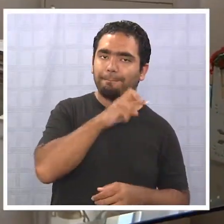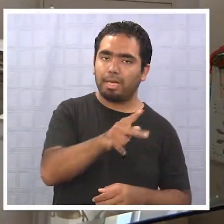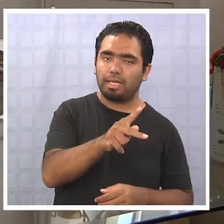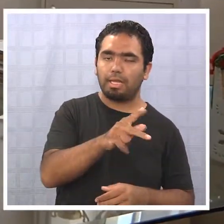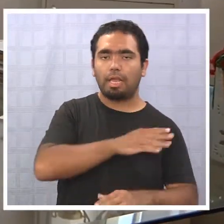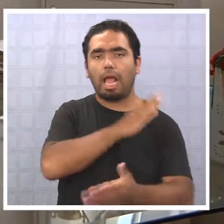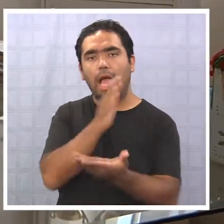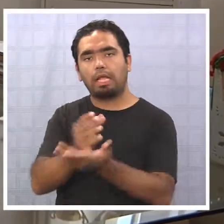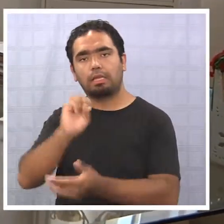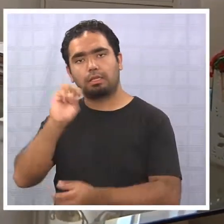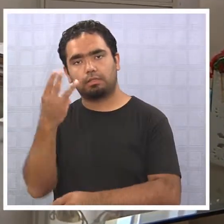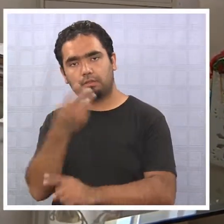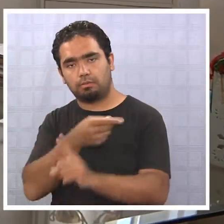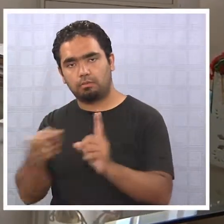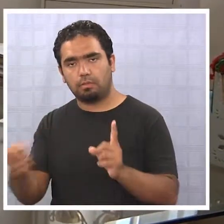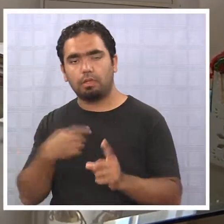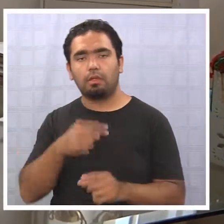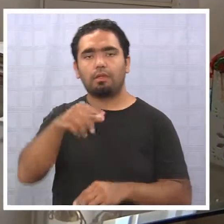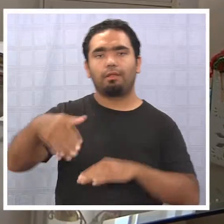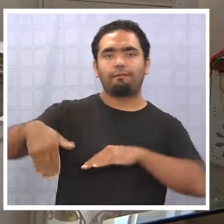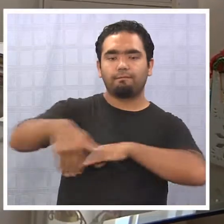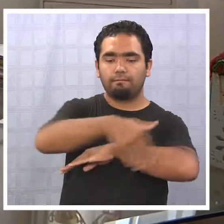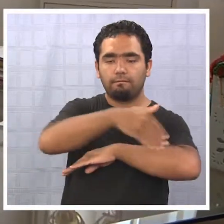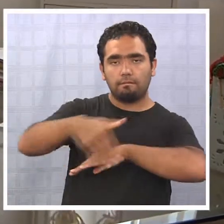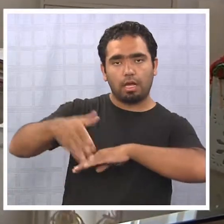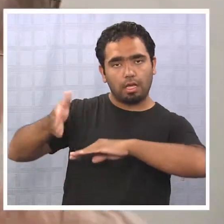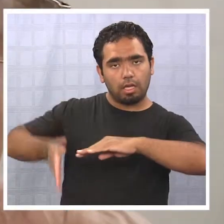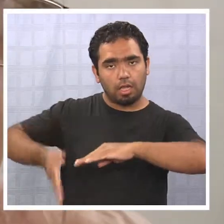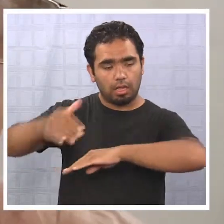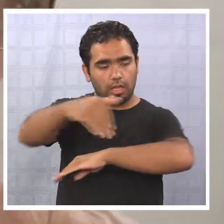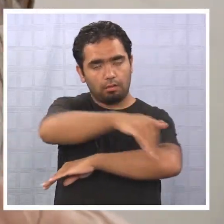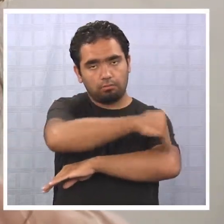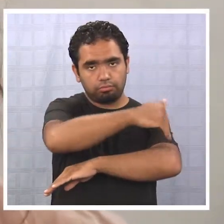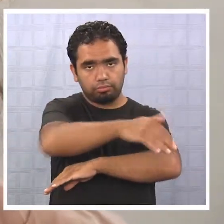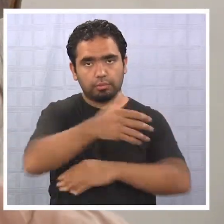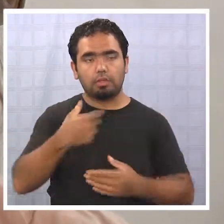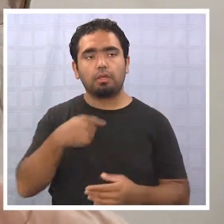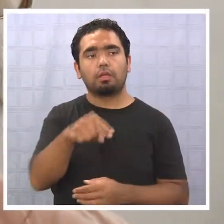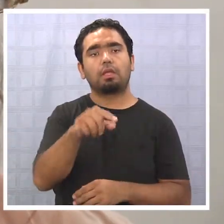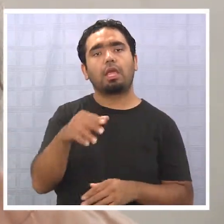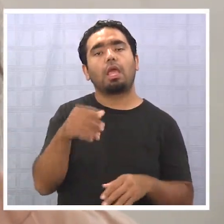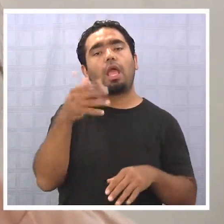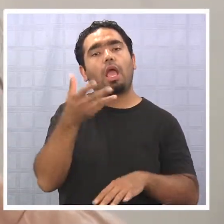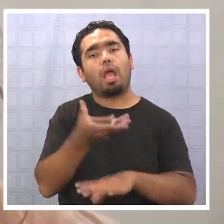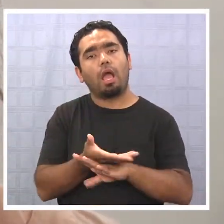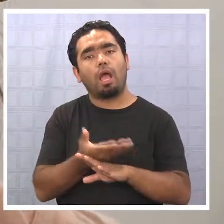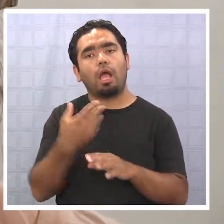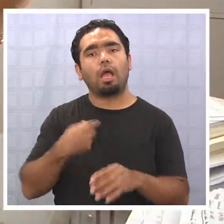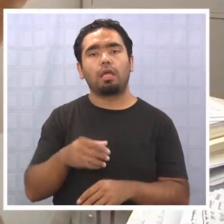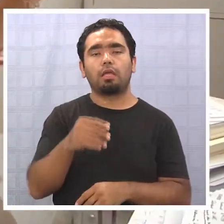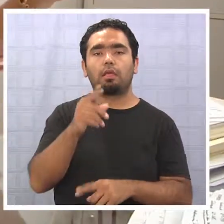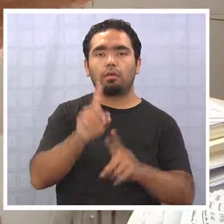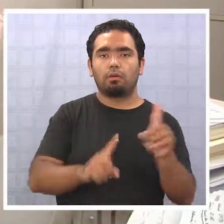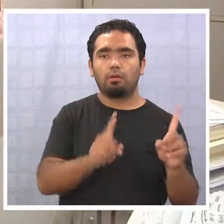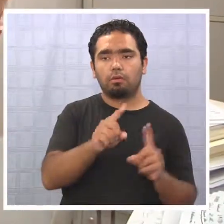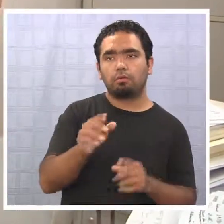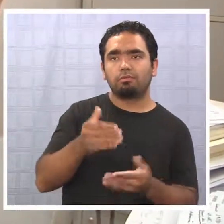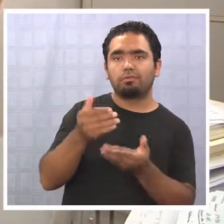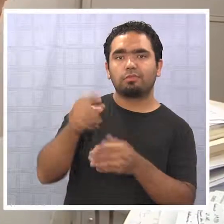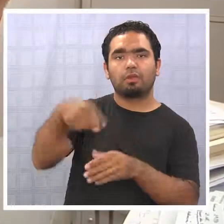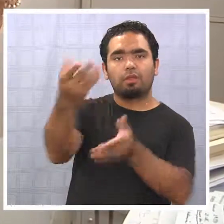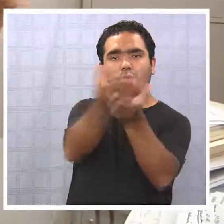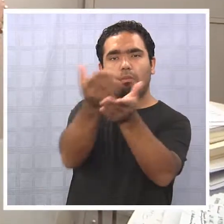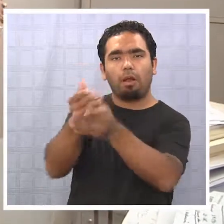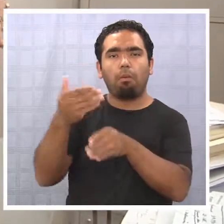matrícula de 200 alumnos. Se ubica entre las calles Paquedano y Aníbal Pinto y atienden a un alumnado que no son aceptados en otros